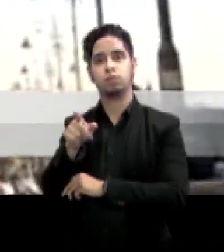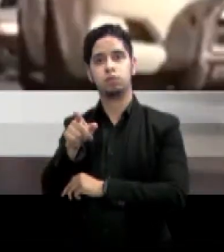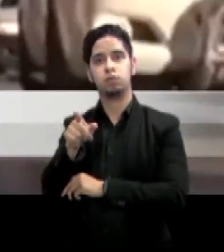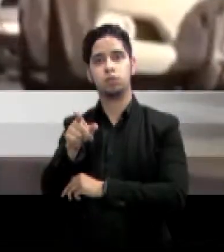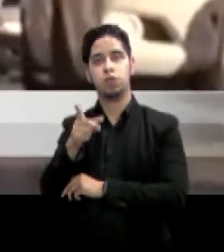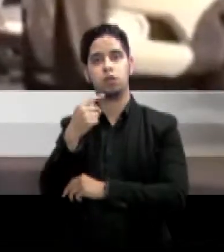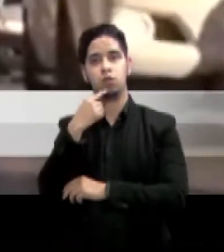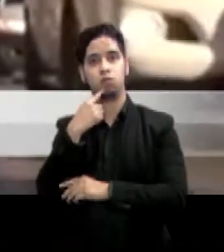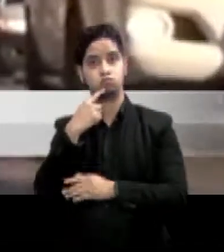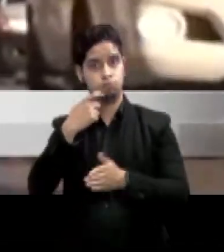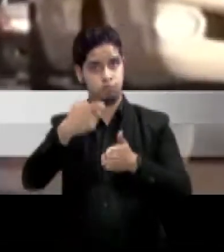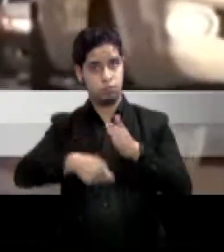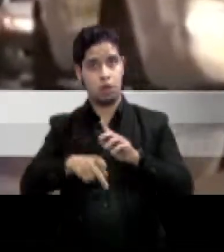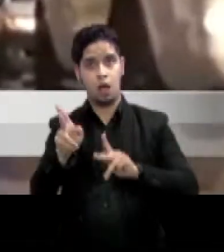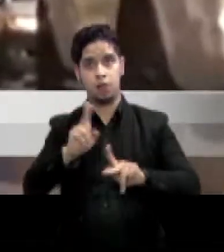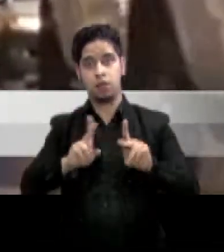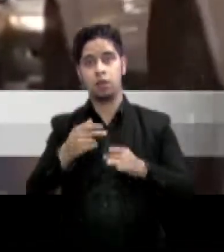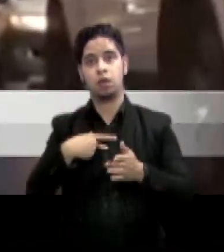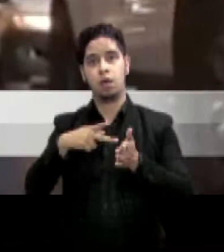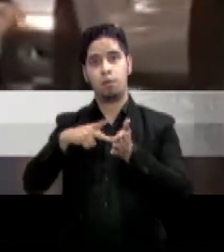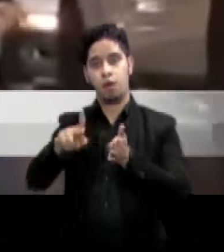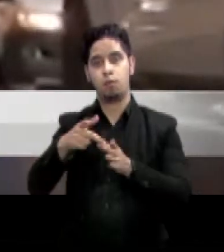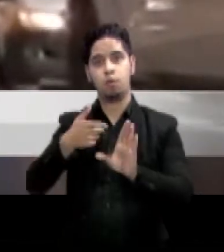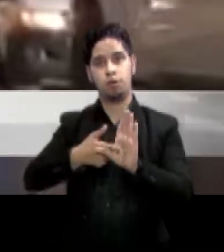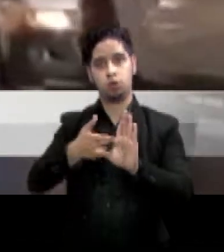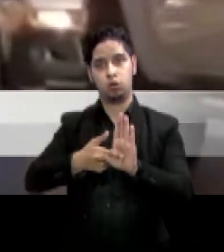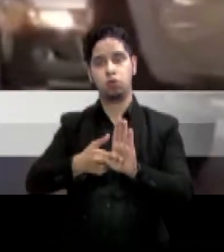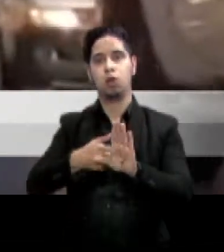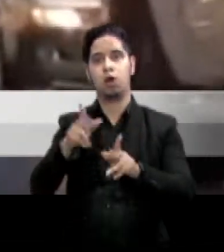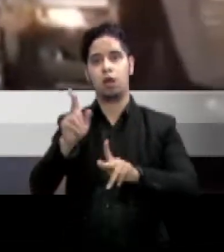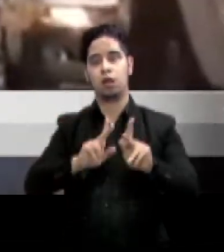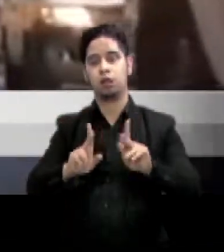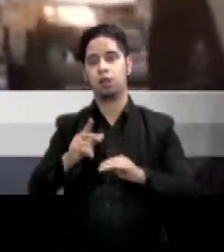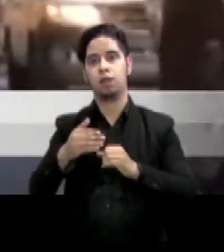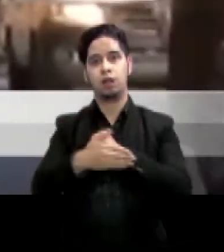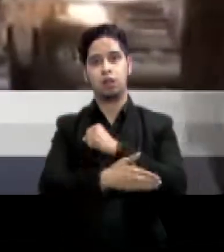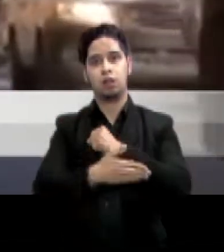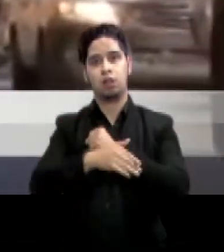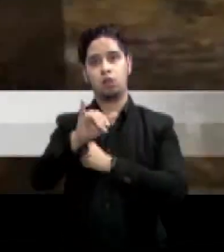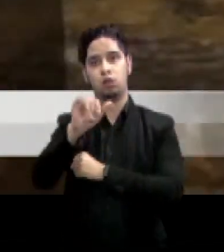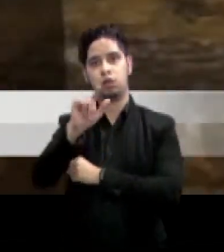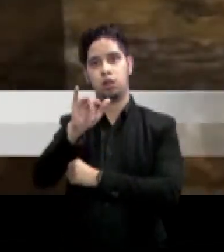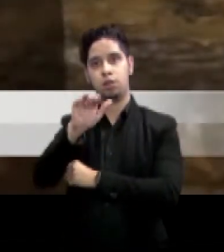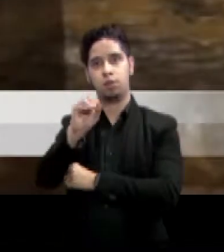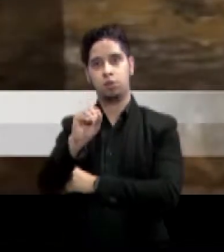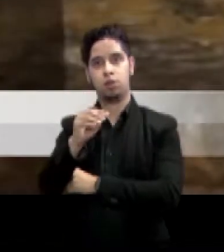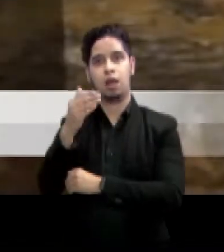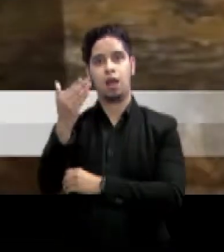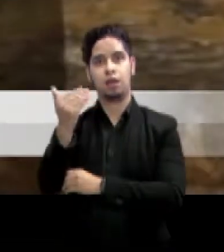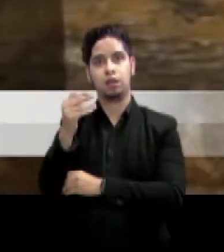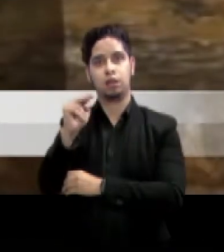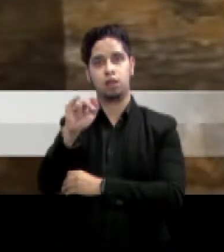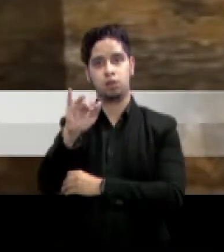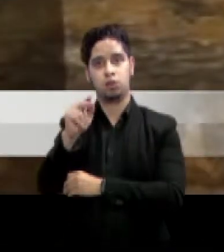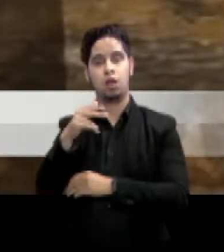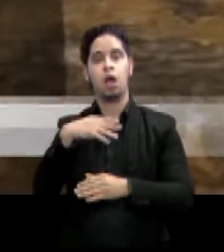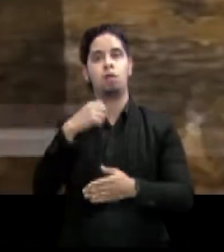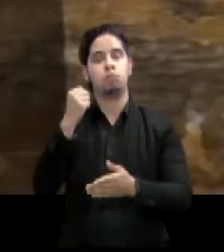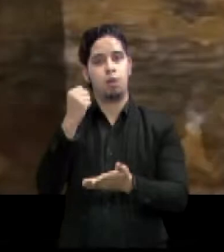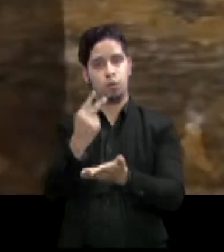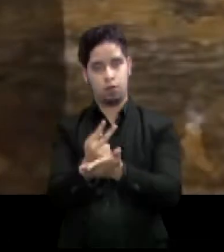a los países no pagar más rescates por rehenes secuestrados. Las 15 naciones, miembros del Consejo, aprobaron las medidas por